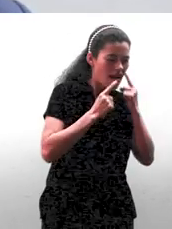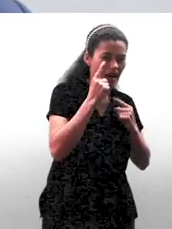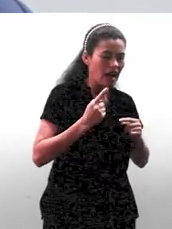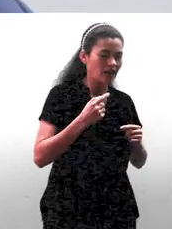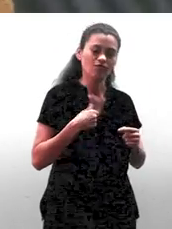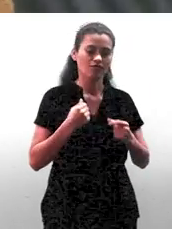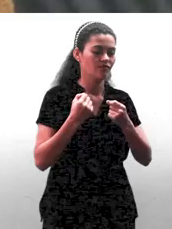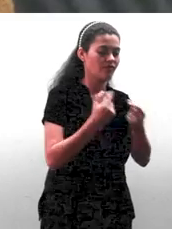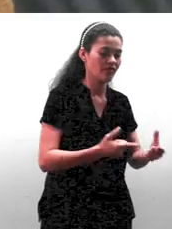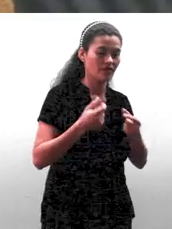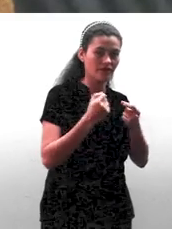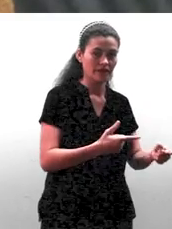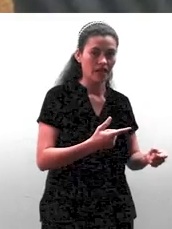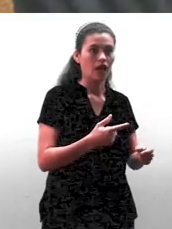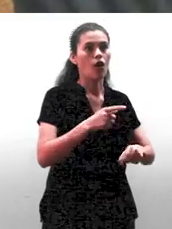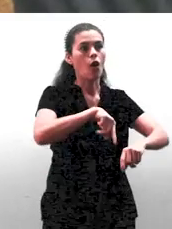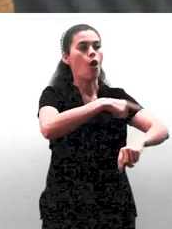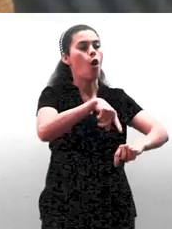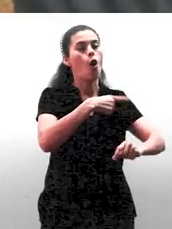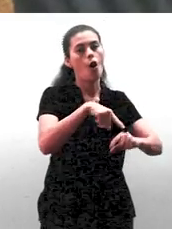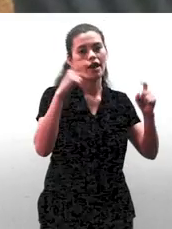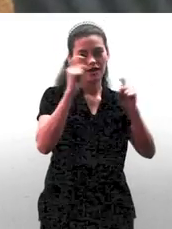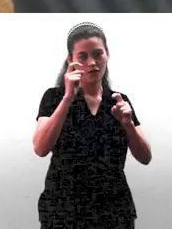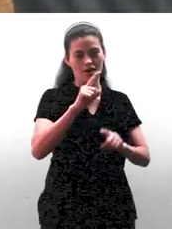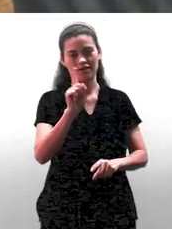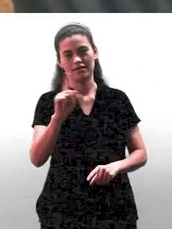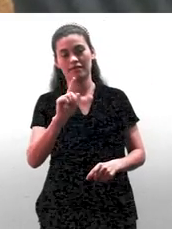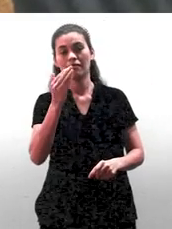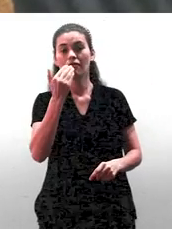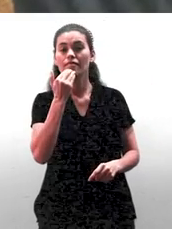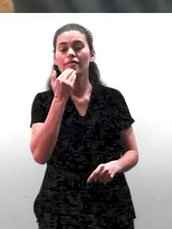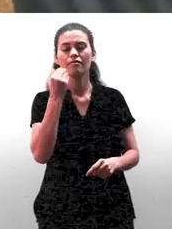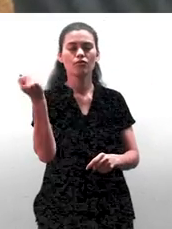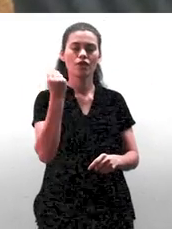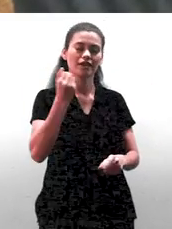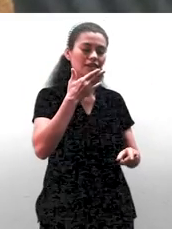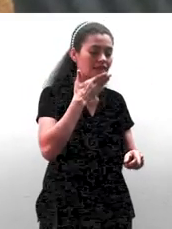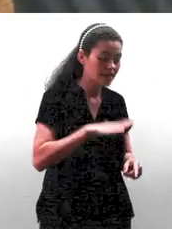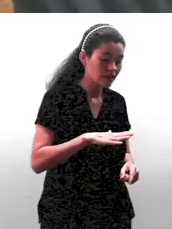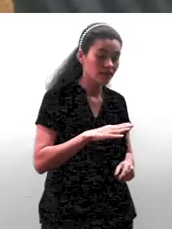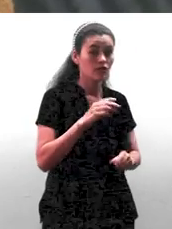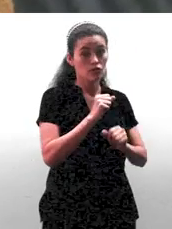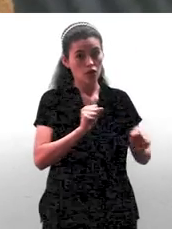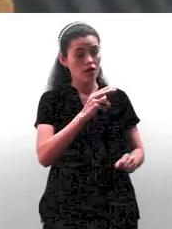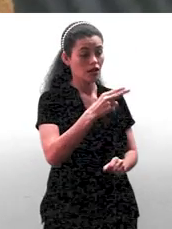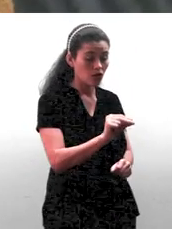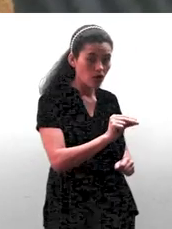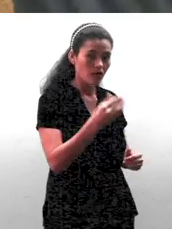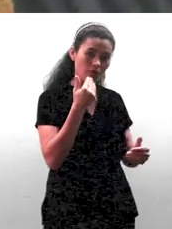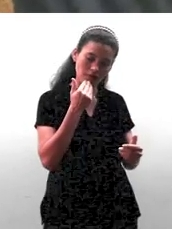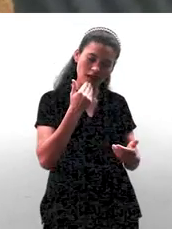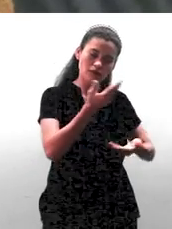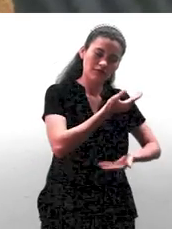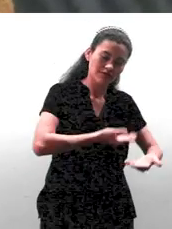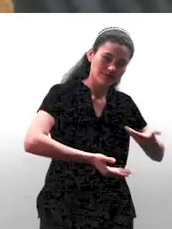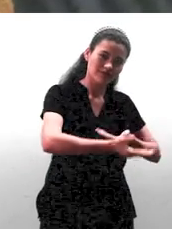Entonces, y no significa dejarle llorar tampoco, para nada. Pero significa contener, a veces es un no, pero es un no contenido, estoy,